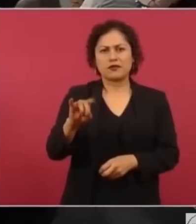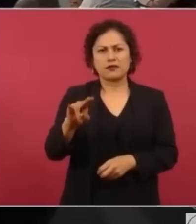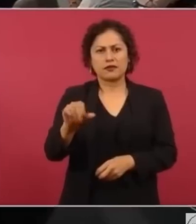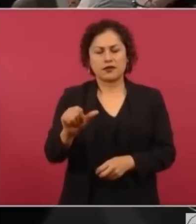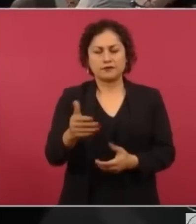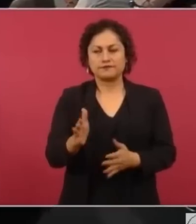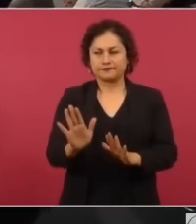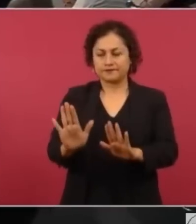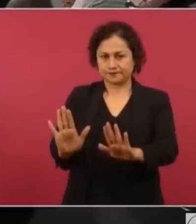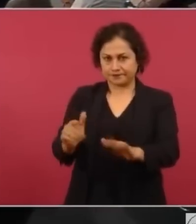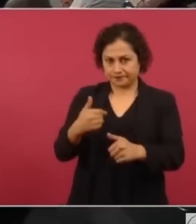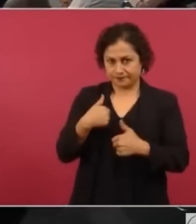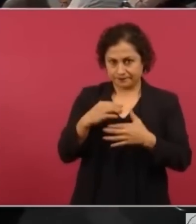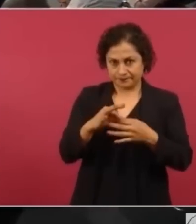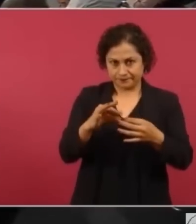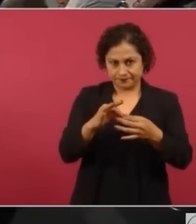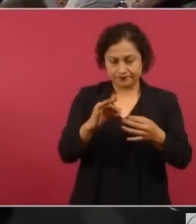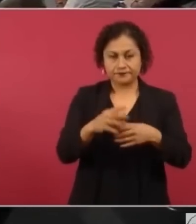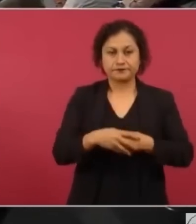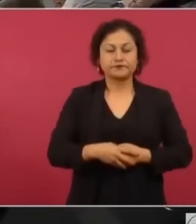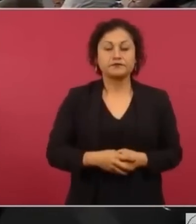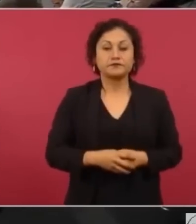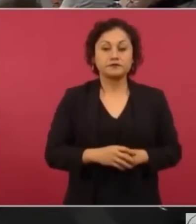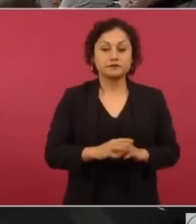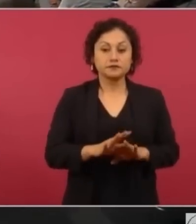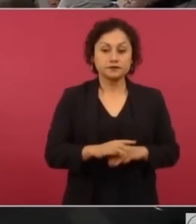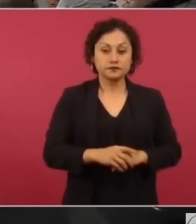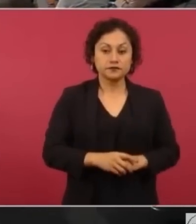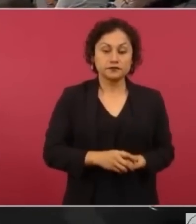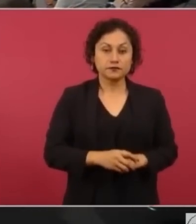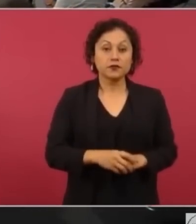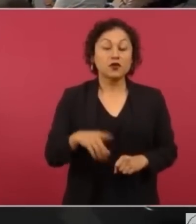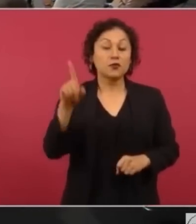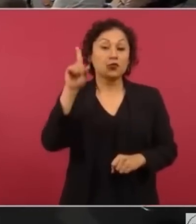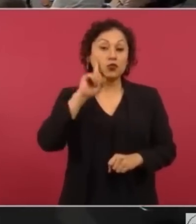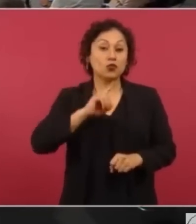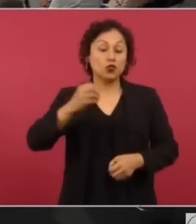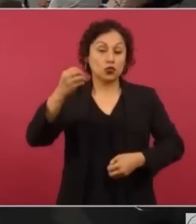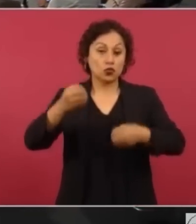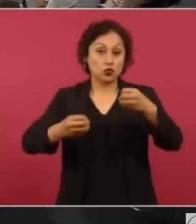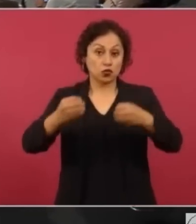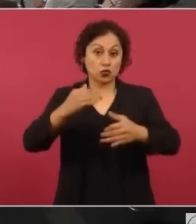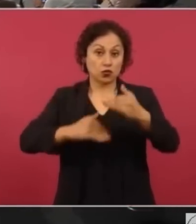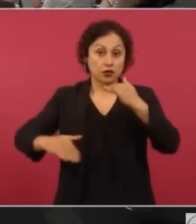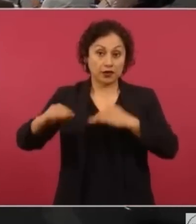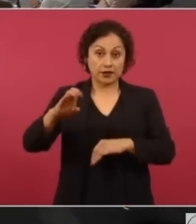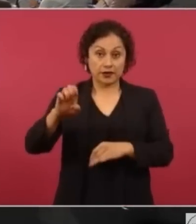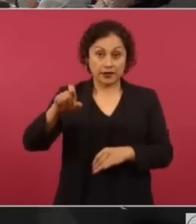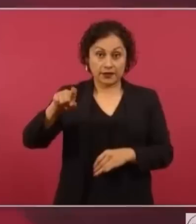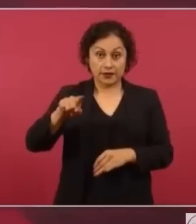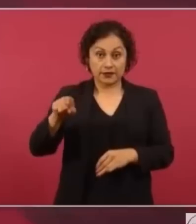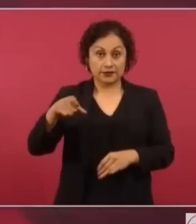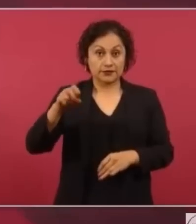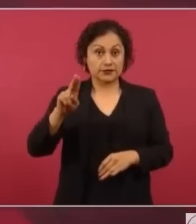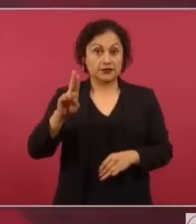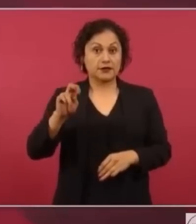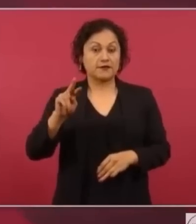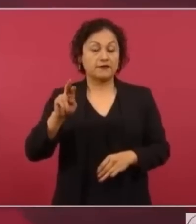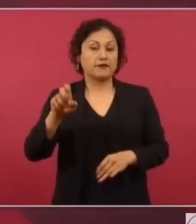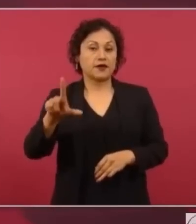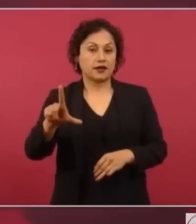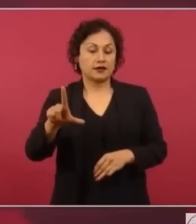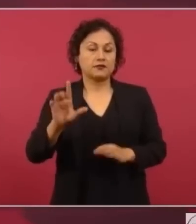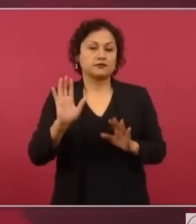En el caso de la ministra Esquivel, es un